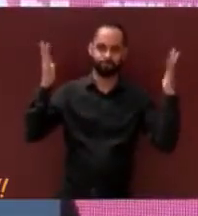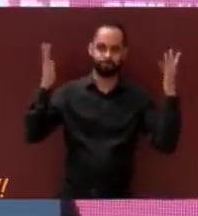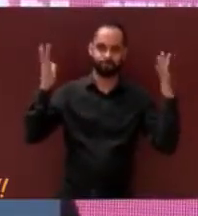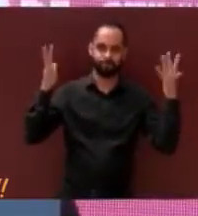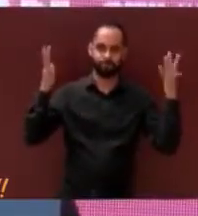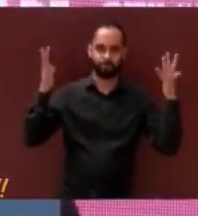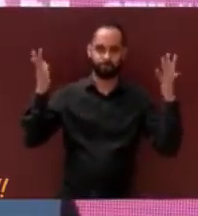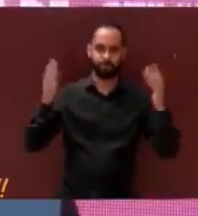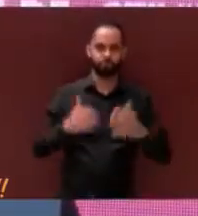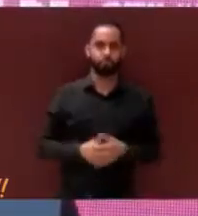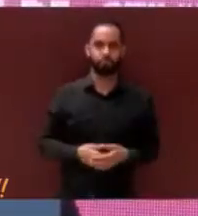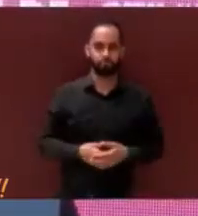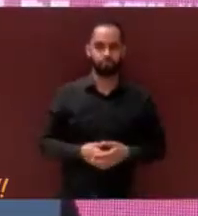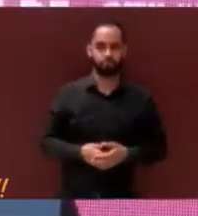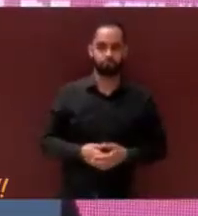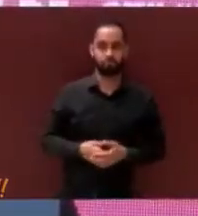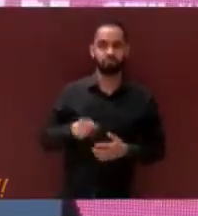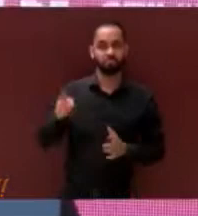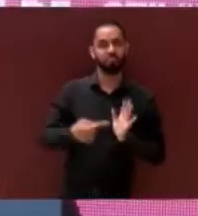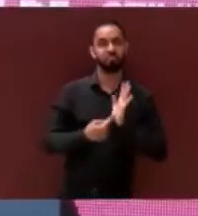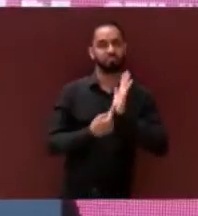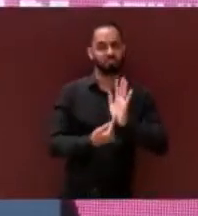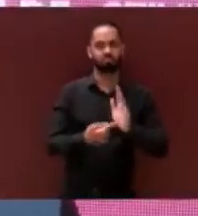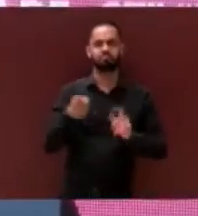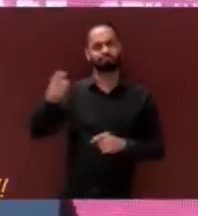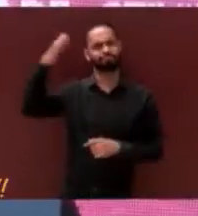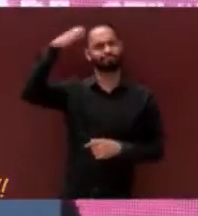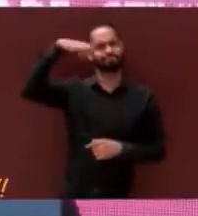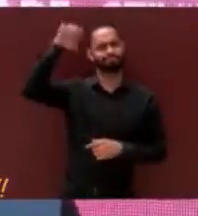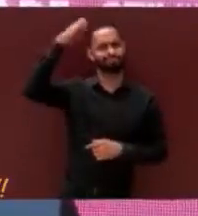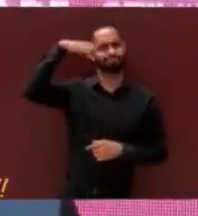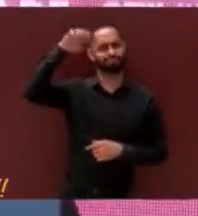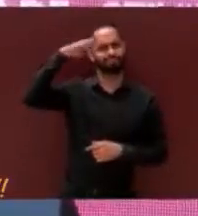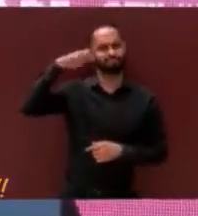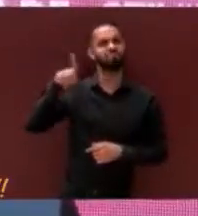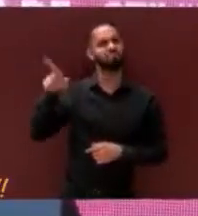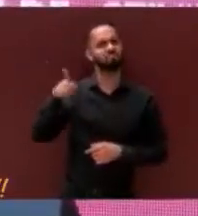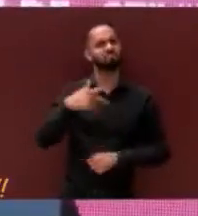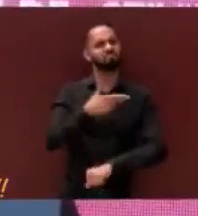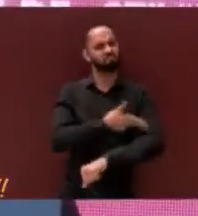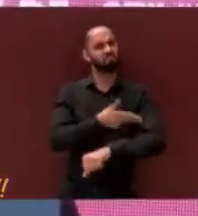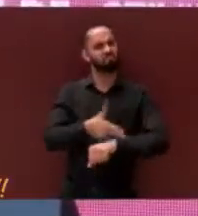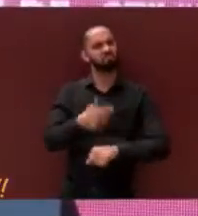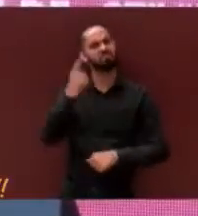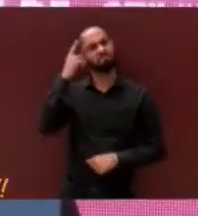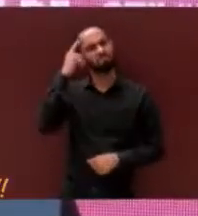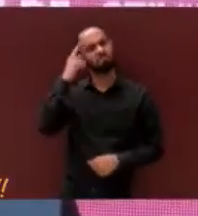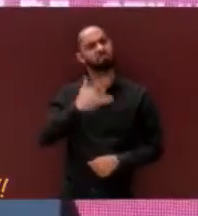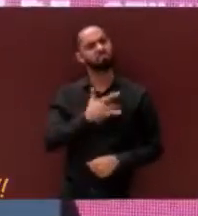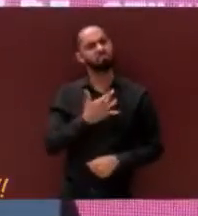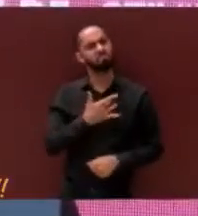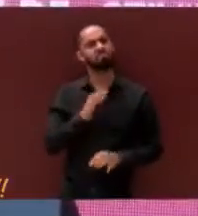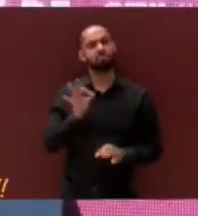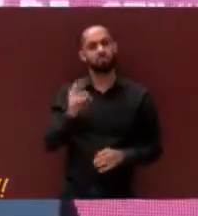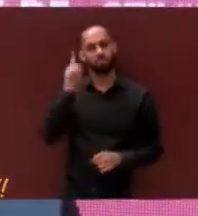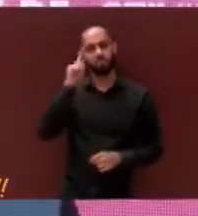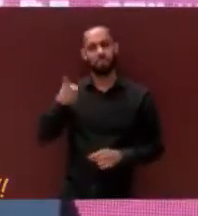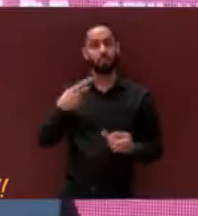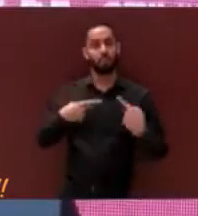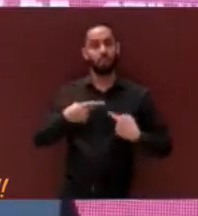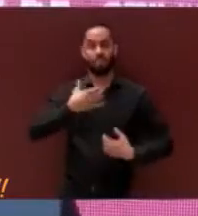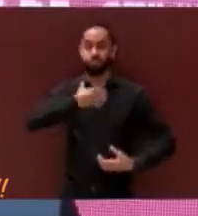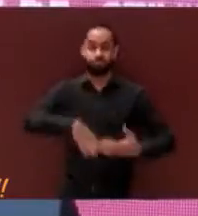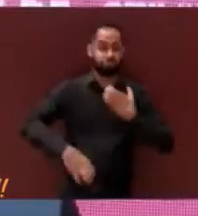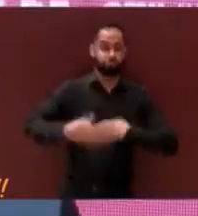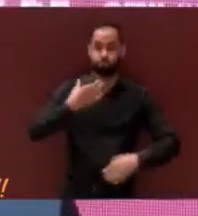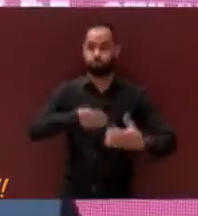demostró la experiencia y sensatez para llevar a buen puerto todo lo relativo a las quejas y denuncias ciudadanas sobre los